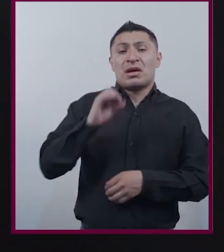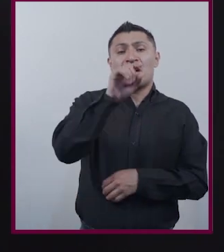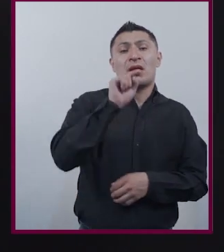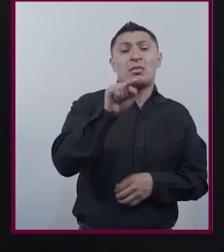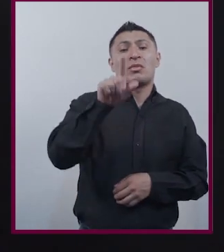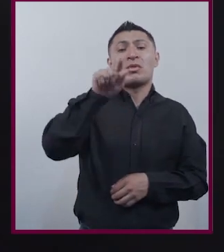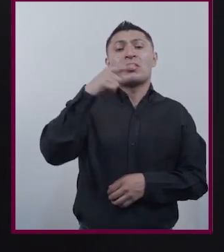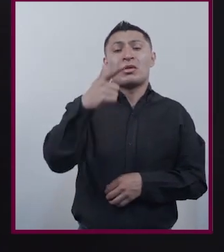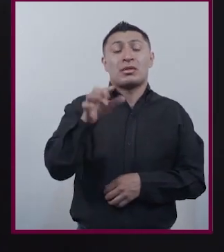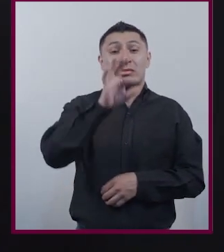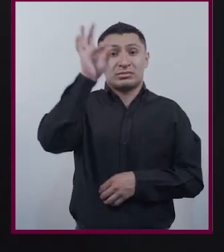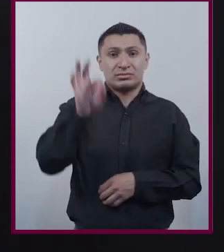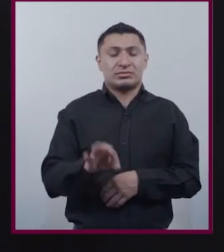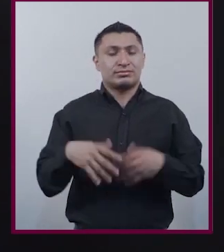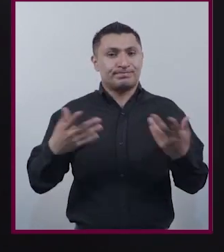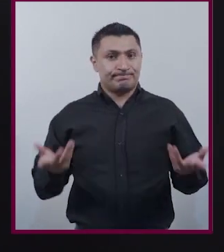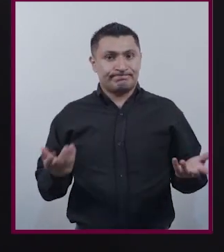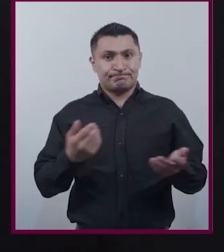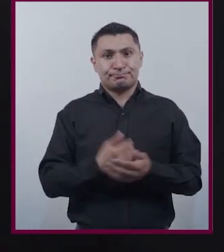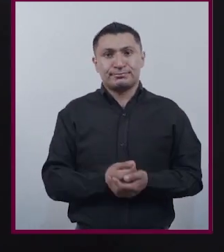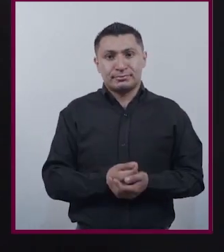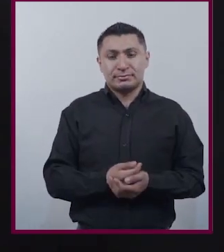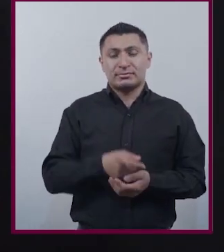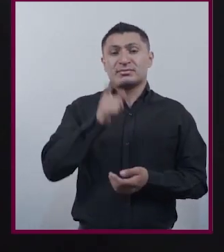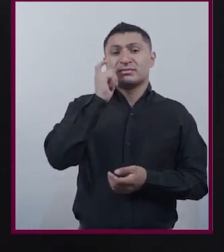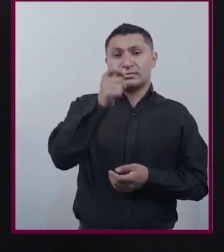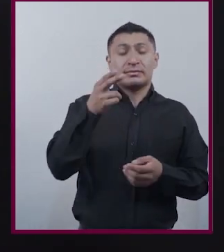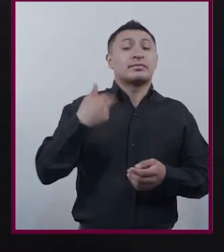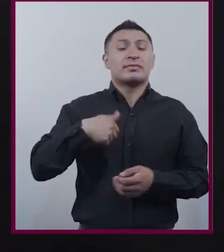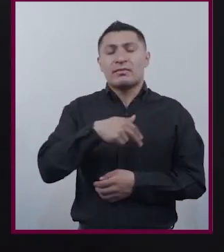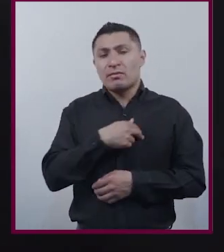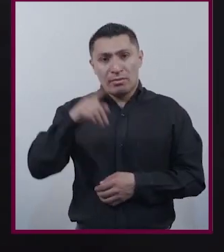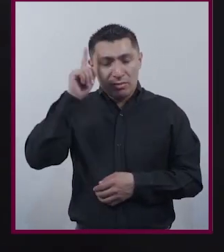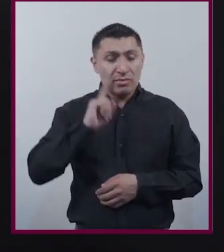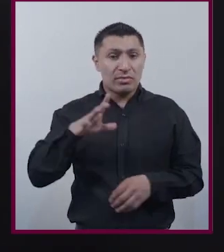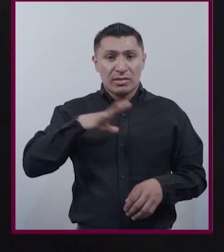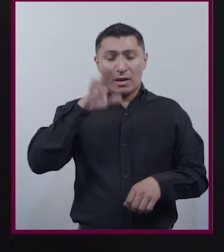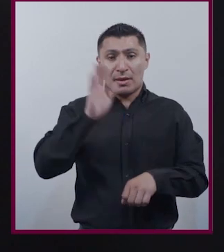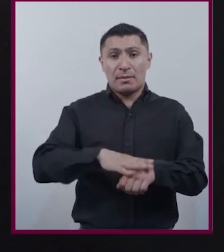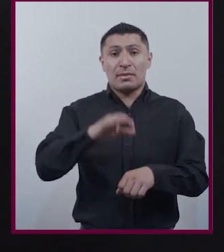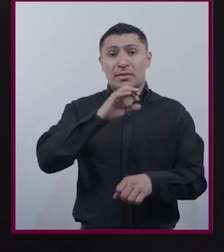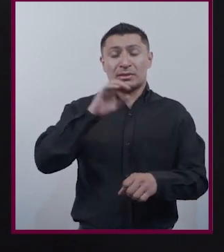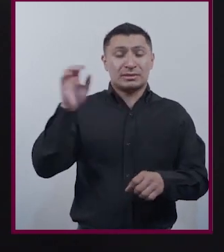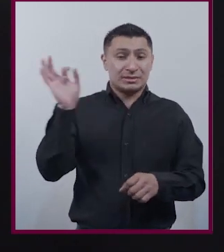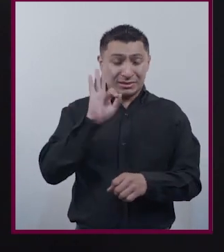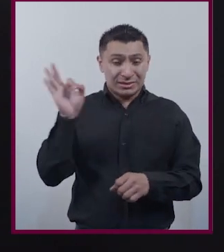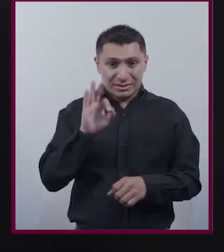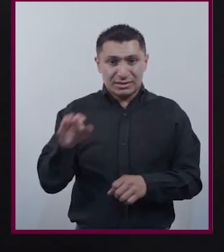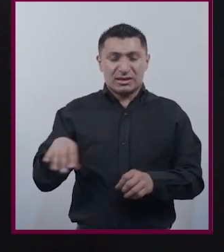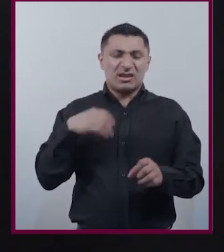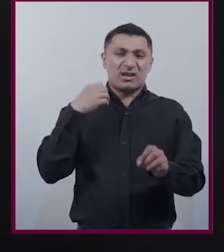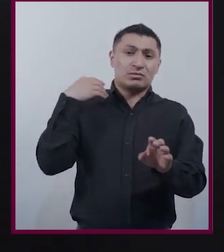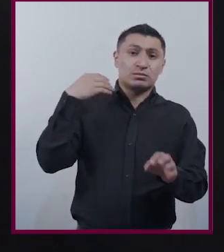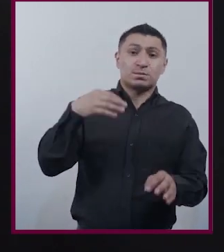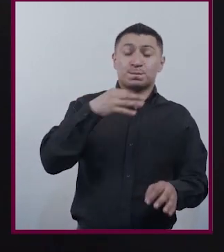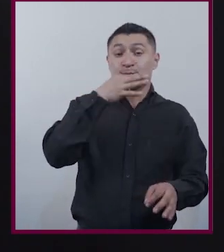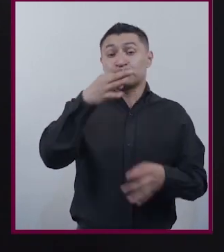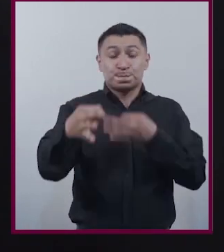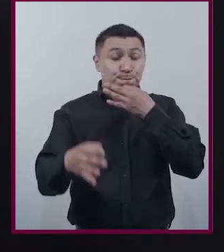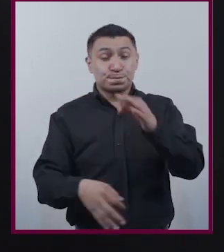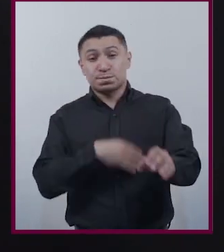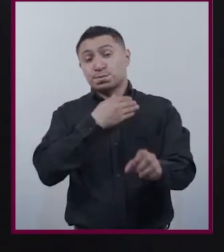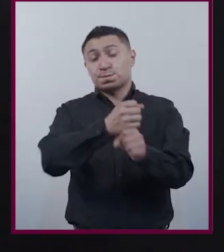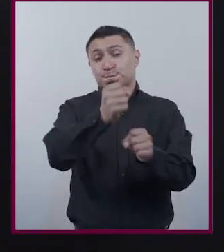.77% O sea Que nosotras Tenemos una mayor probabilidad De ser amenazadas Golpeadas Y